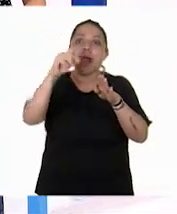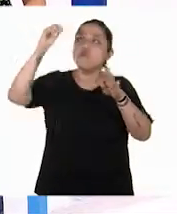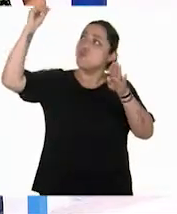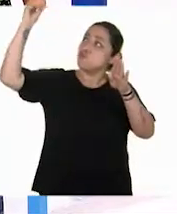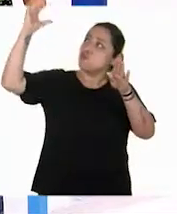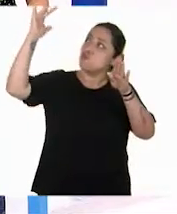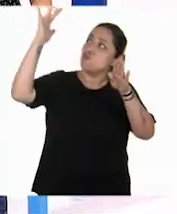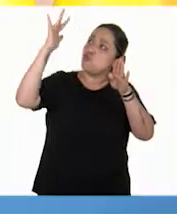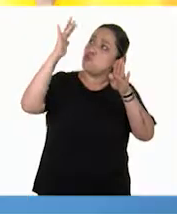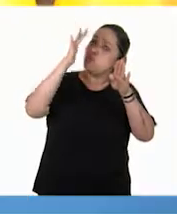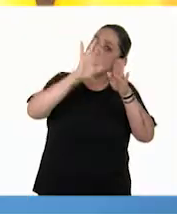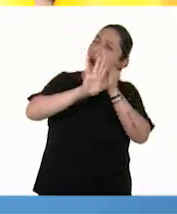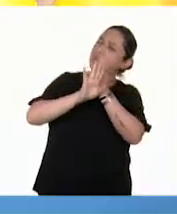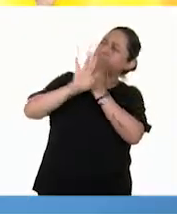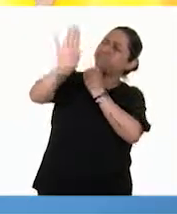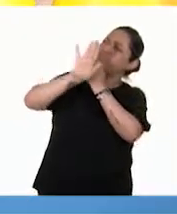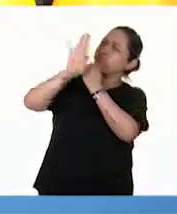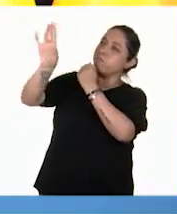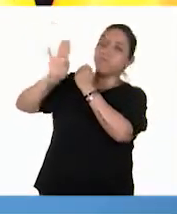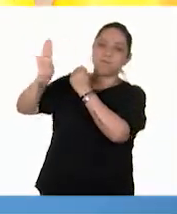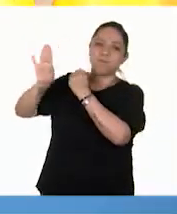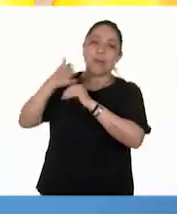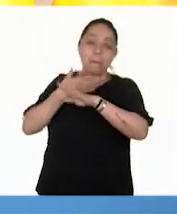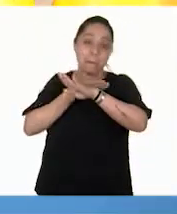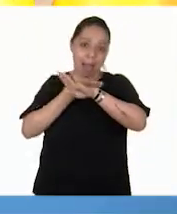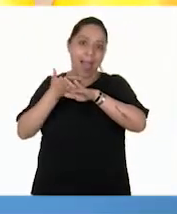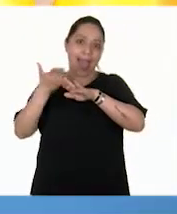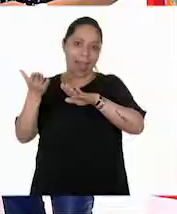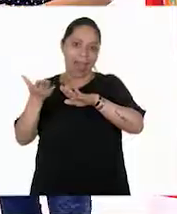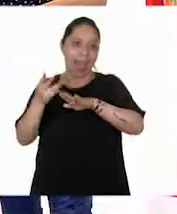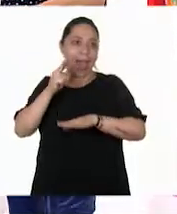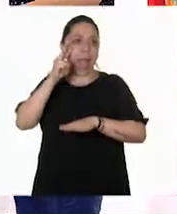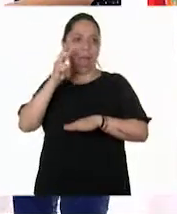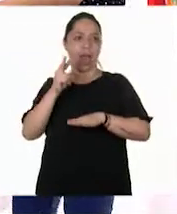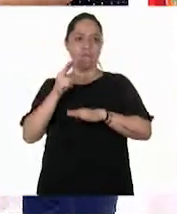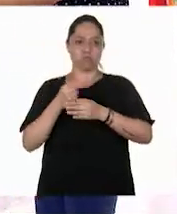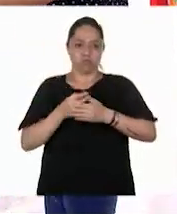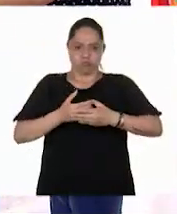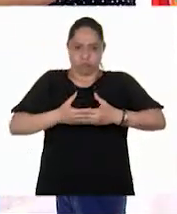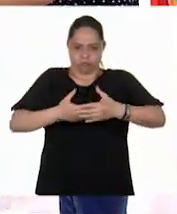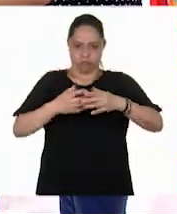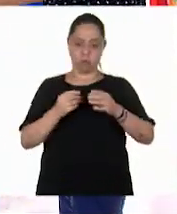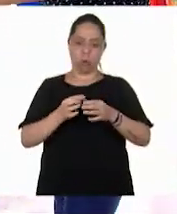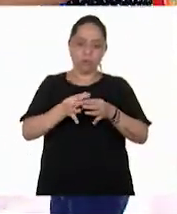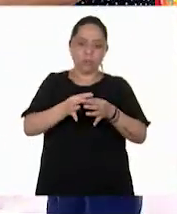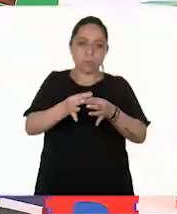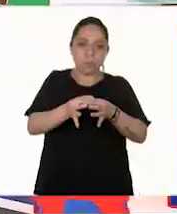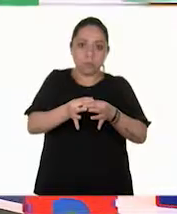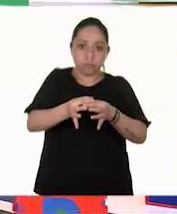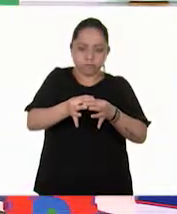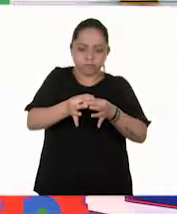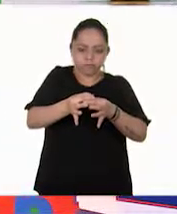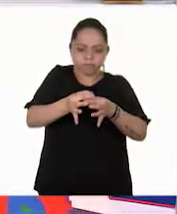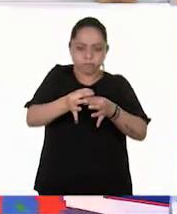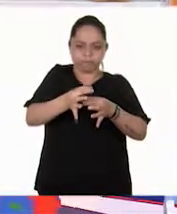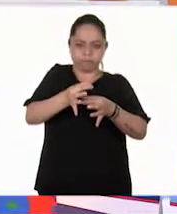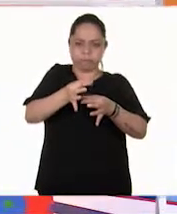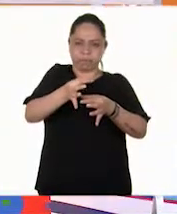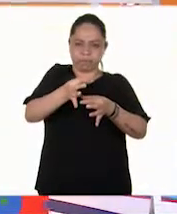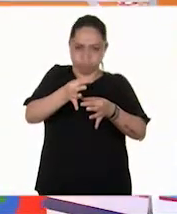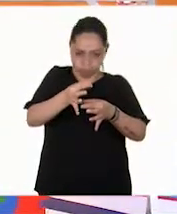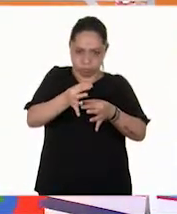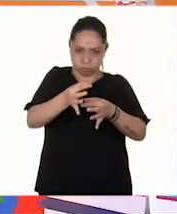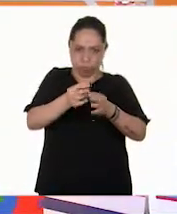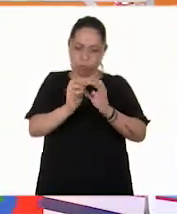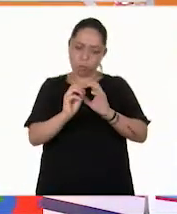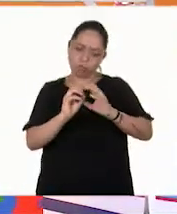Por eso son de color blancas. Y miren, observen que es robusto. Son como redondos, grandes. ¿Sabes